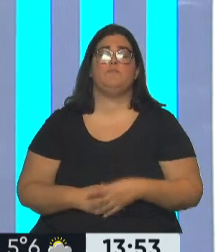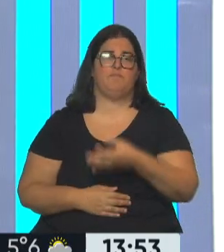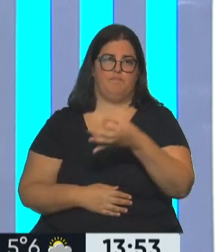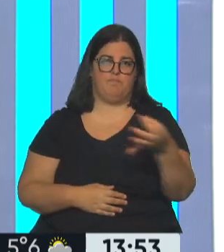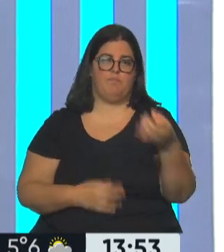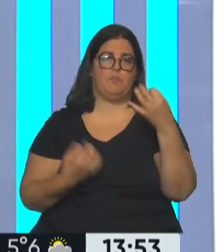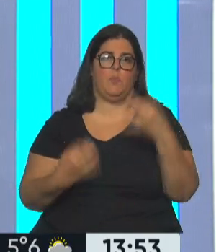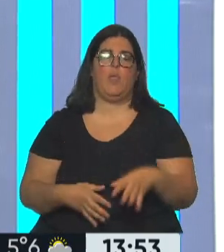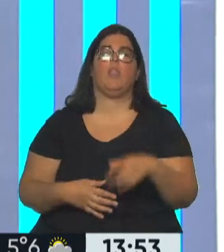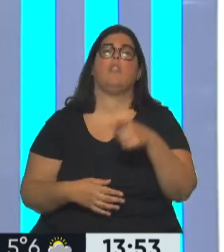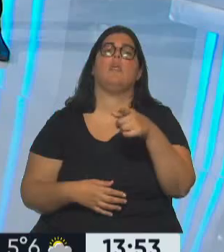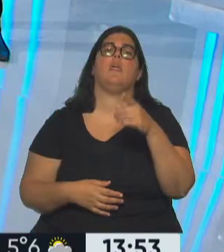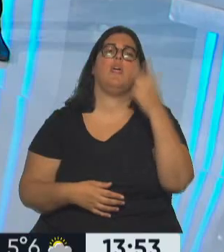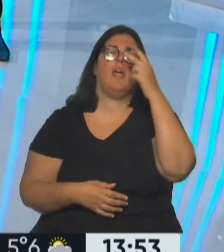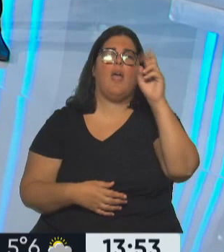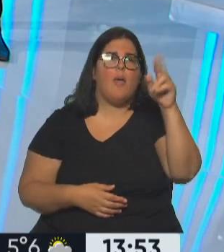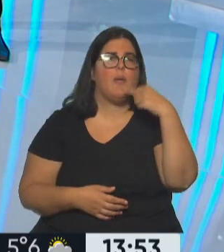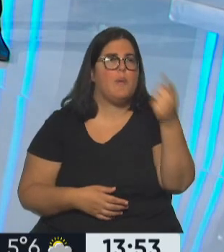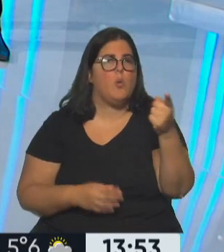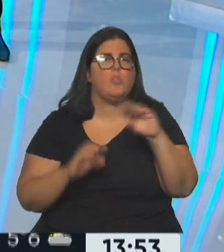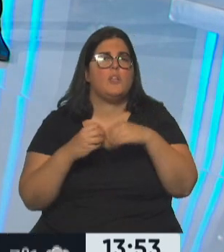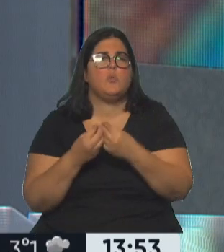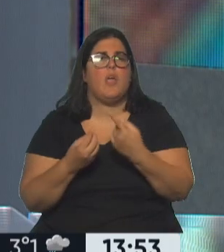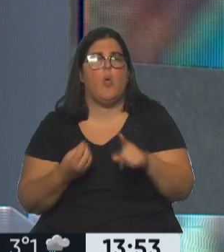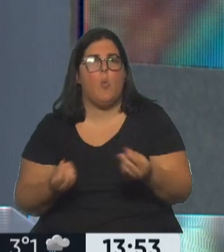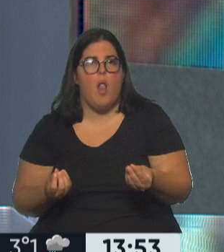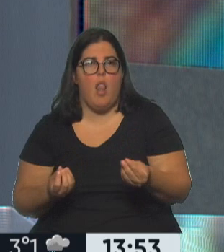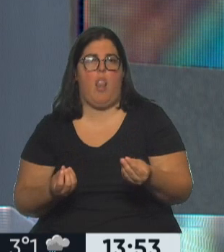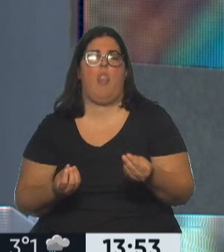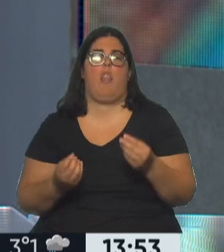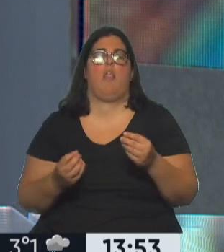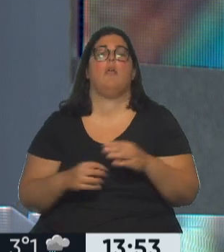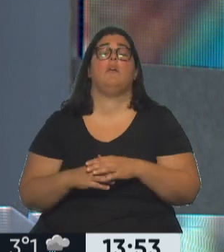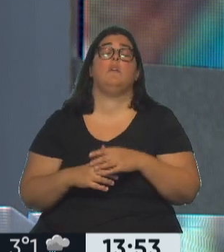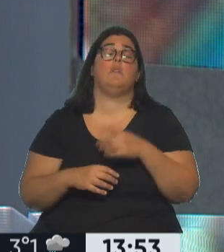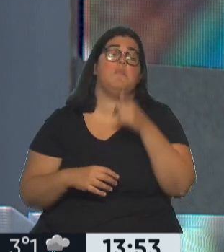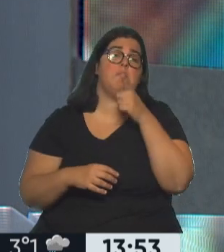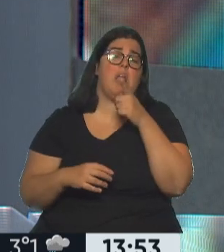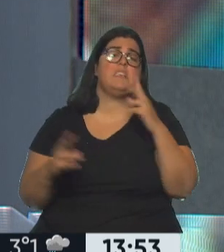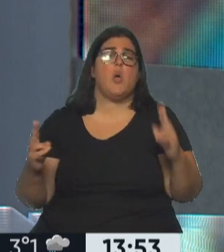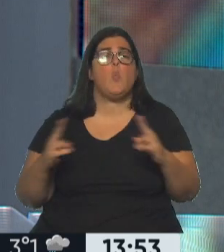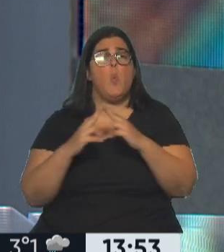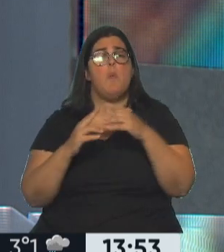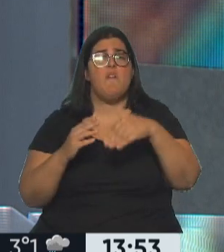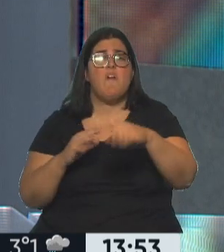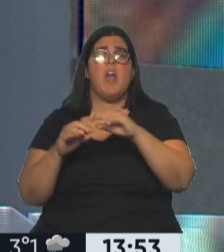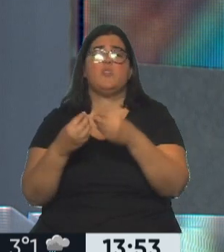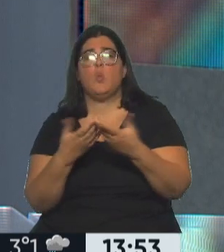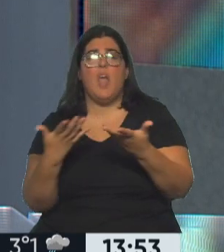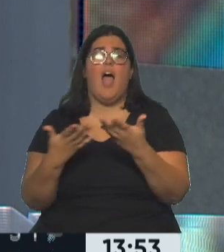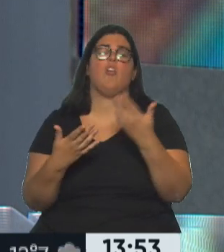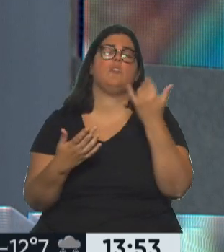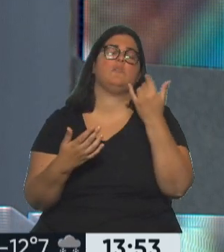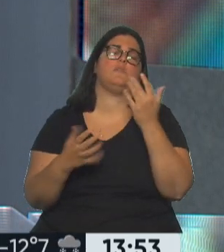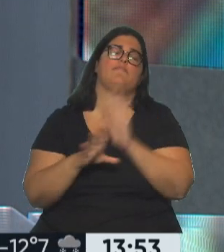y la pregunta es para Weber, ¿con algún resultado? ¿Cómo prever? Bueno, todo hacía prever que podía ser una cumbre con resultados, había acuerdo del gobierno, si bien